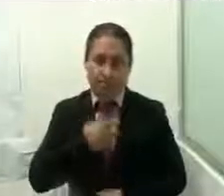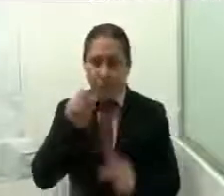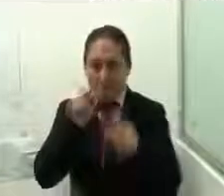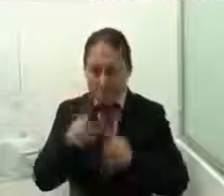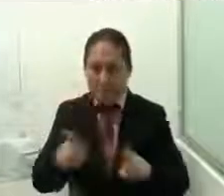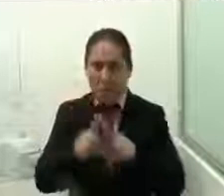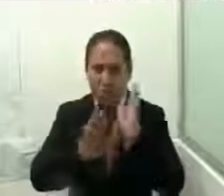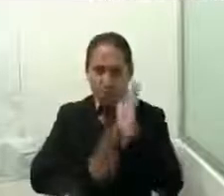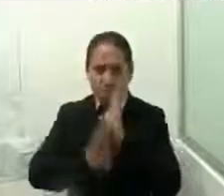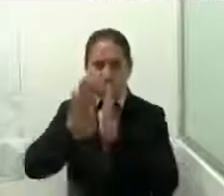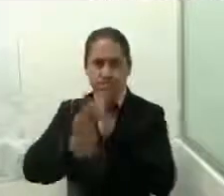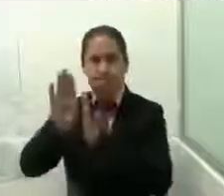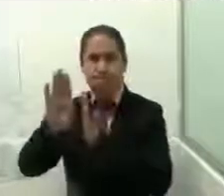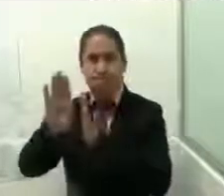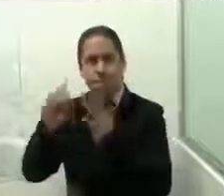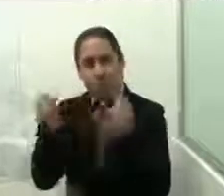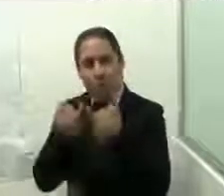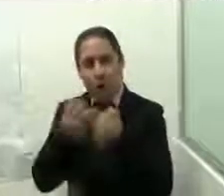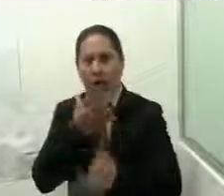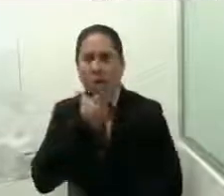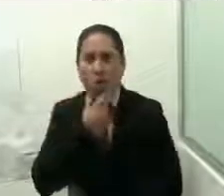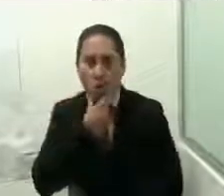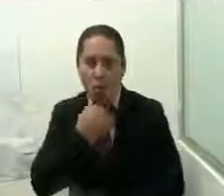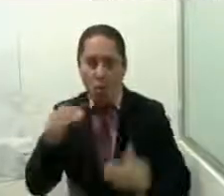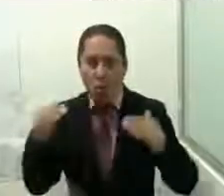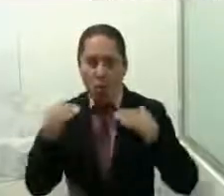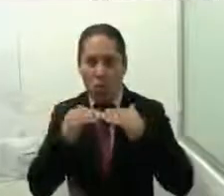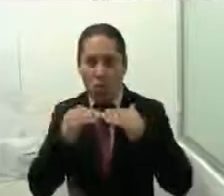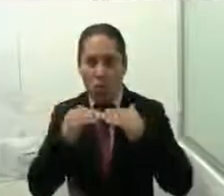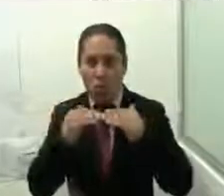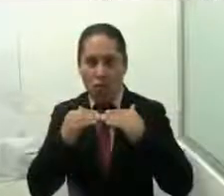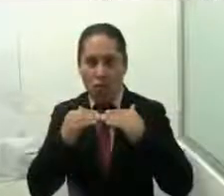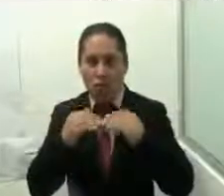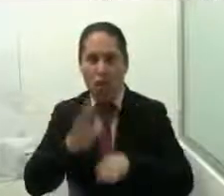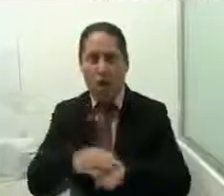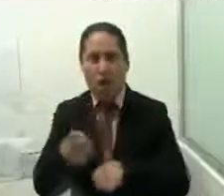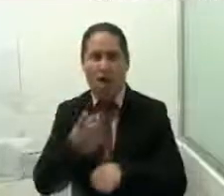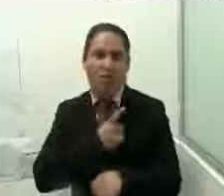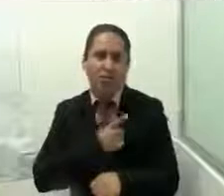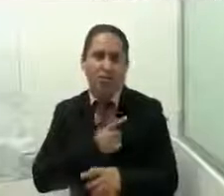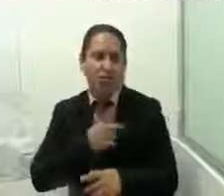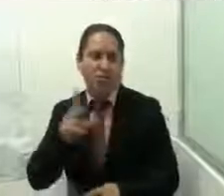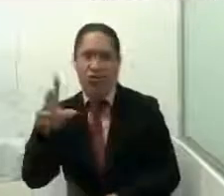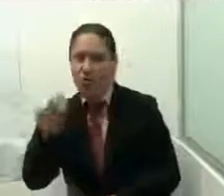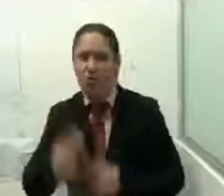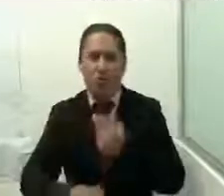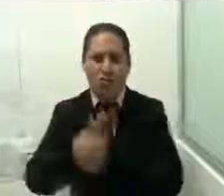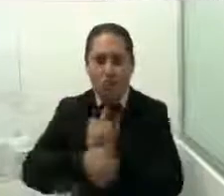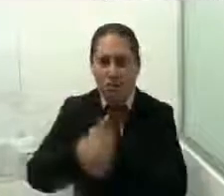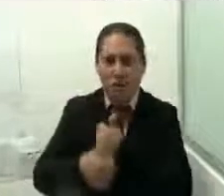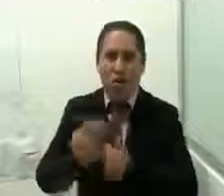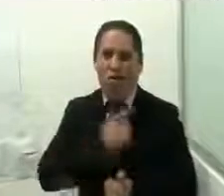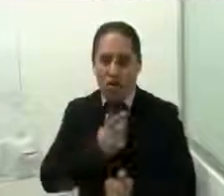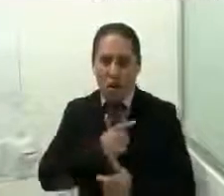que los caballeros, porque finalmente no estamos aquí en competencia, sino para